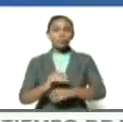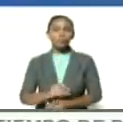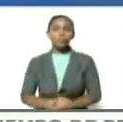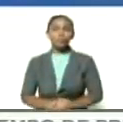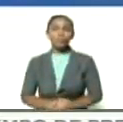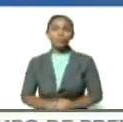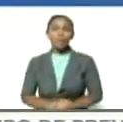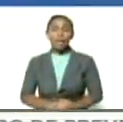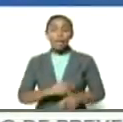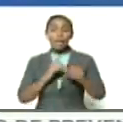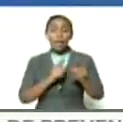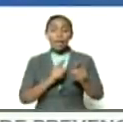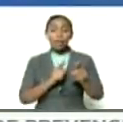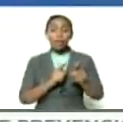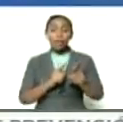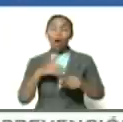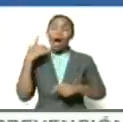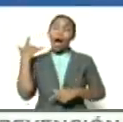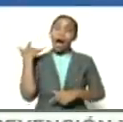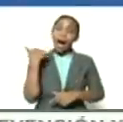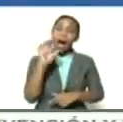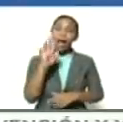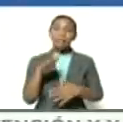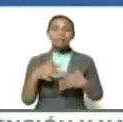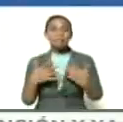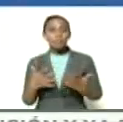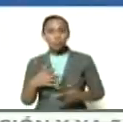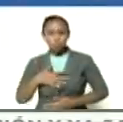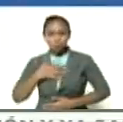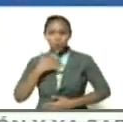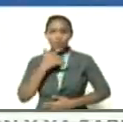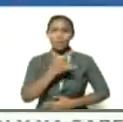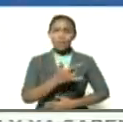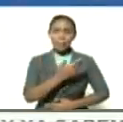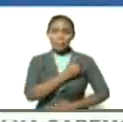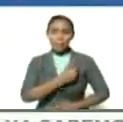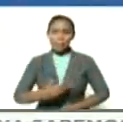eso tiene que bueno lo puedo decir como presidente